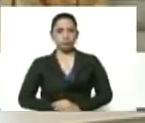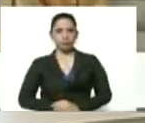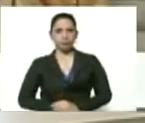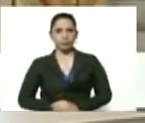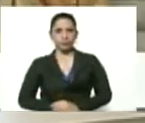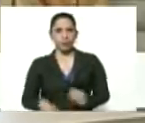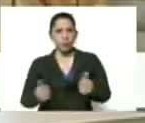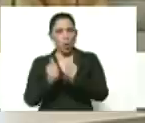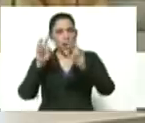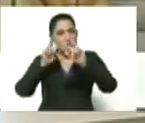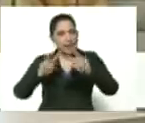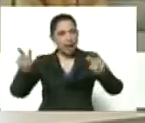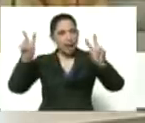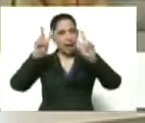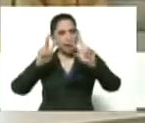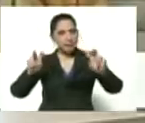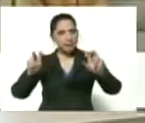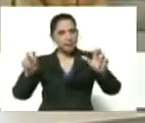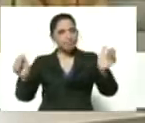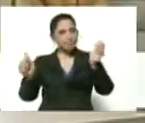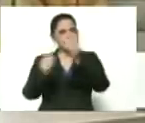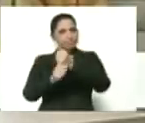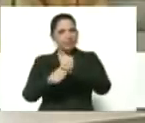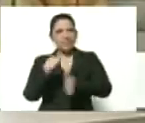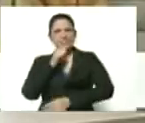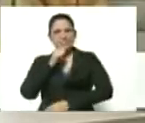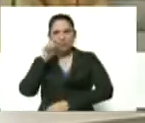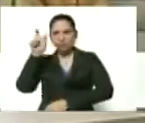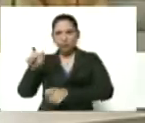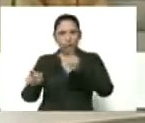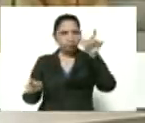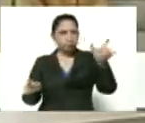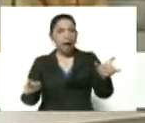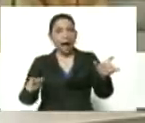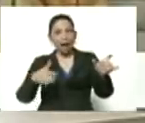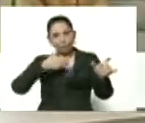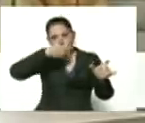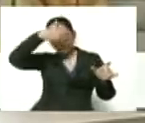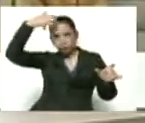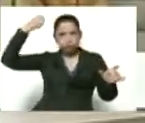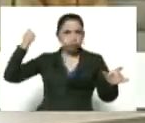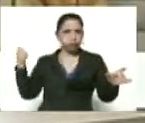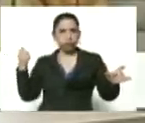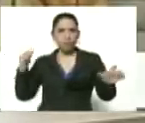con análisis y se da cuenta quién es quién se están cayendo las máscaras en el mundo